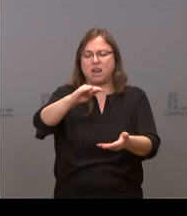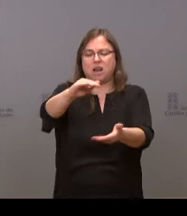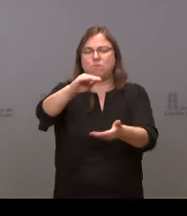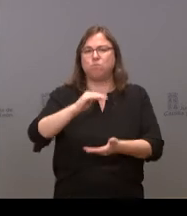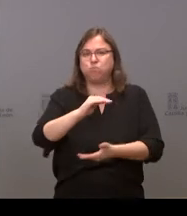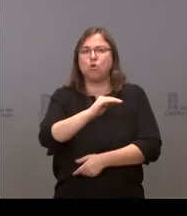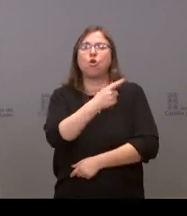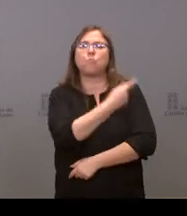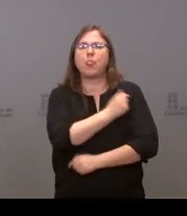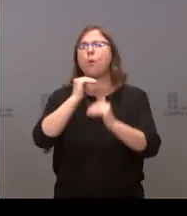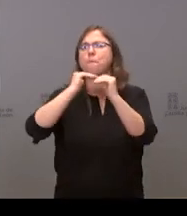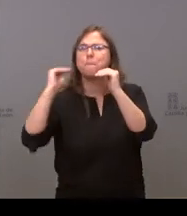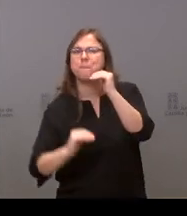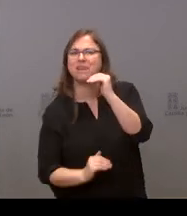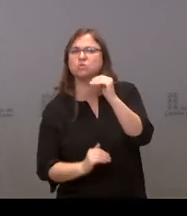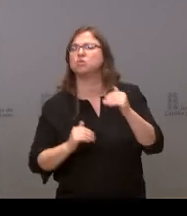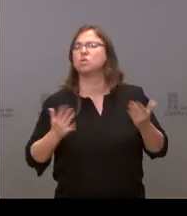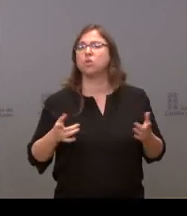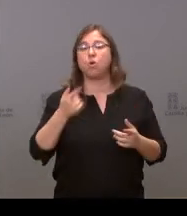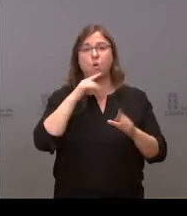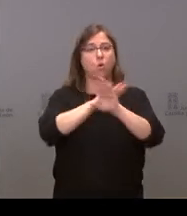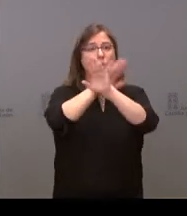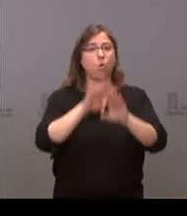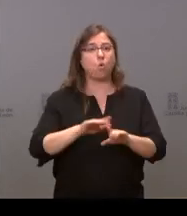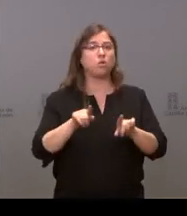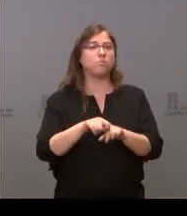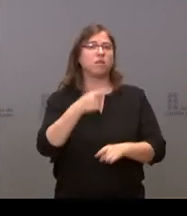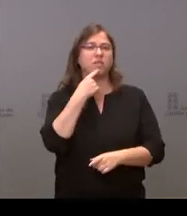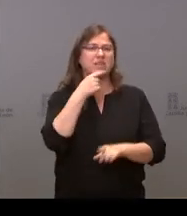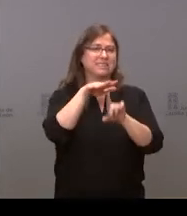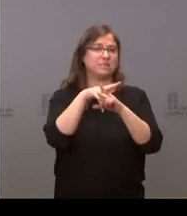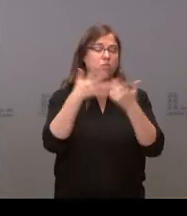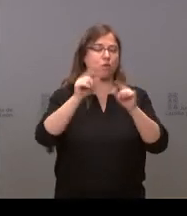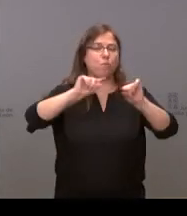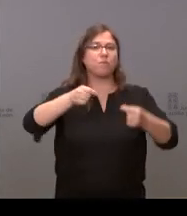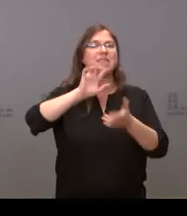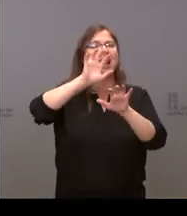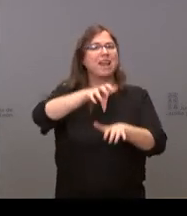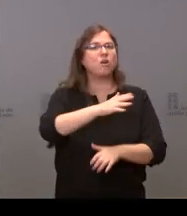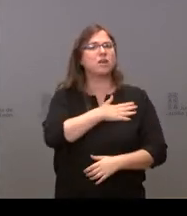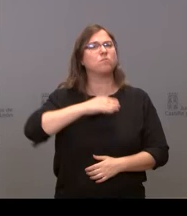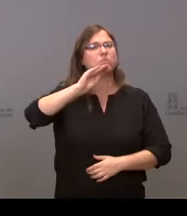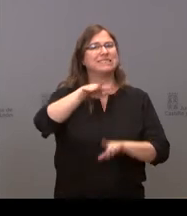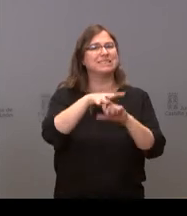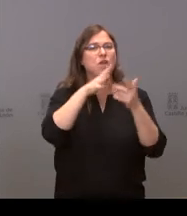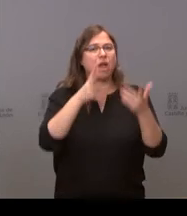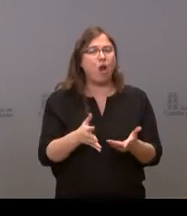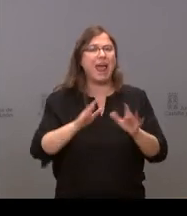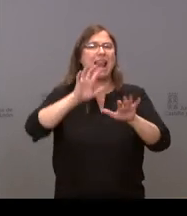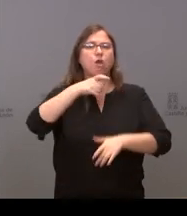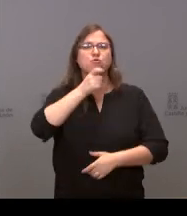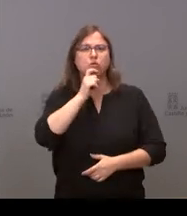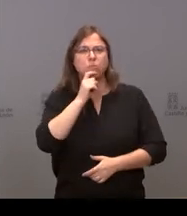población joven que tenemos. Y, por último, simplemente porque aludió a la situación de la provincia de León, preguntarle cómo está ahora mismo, después de que